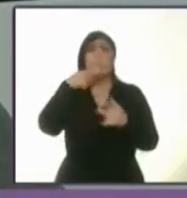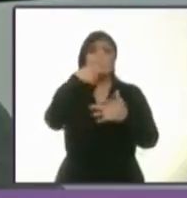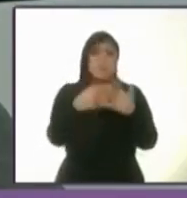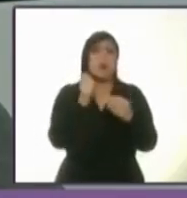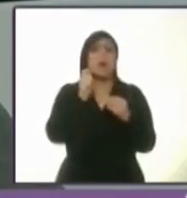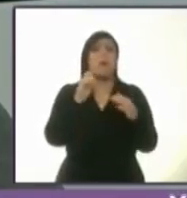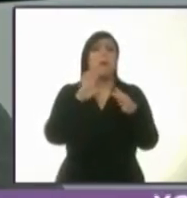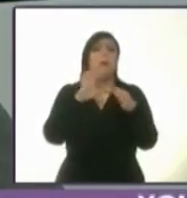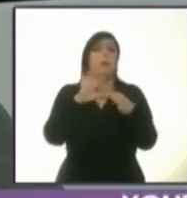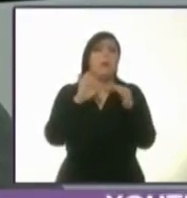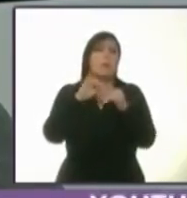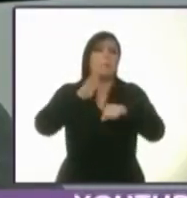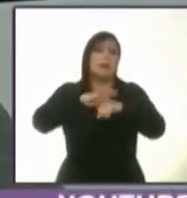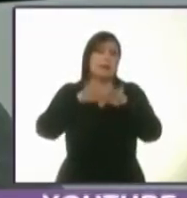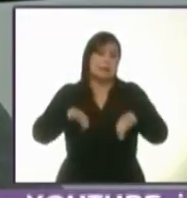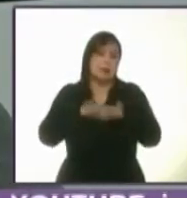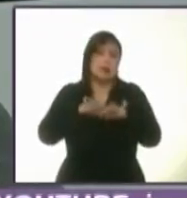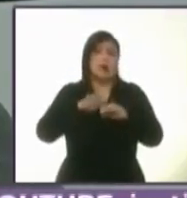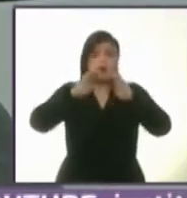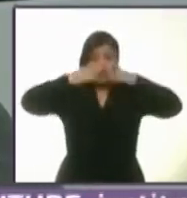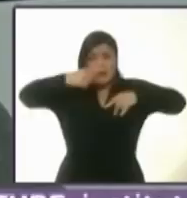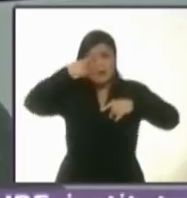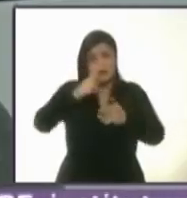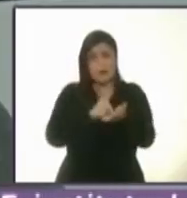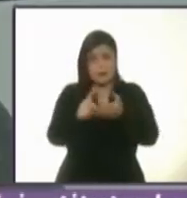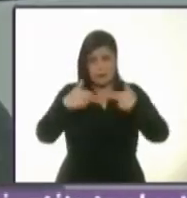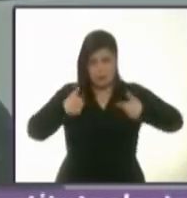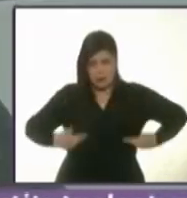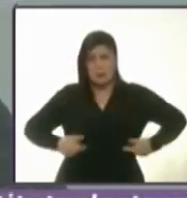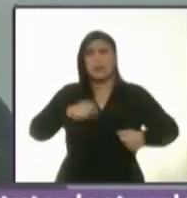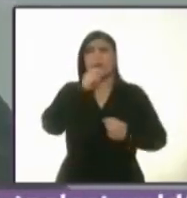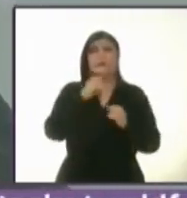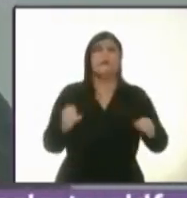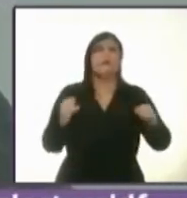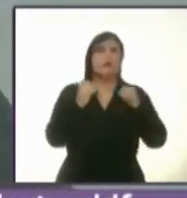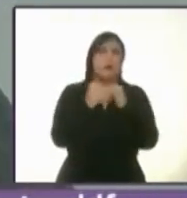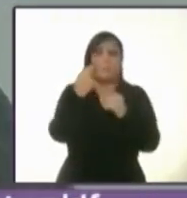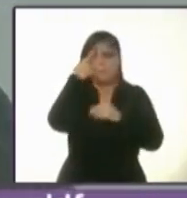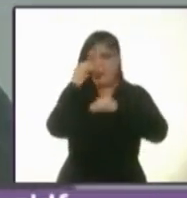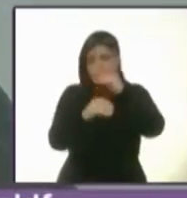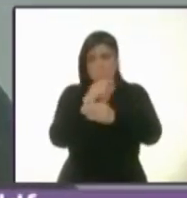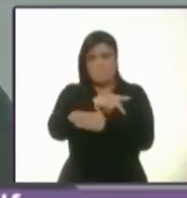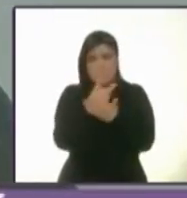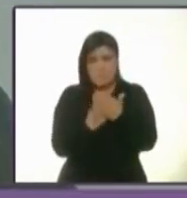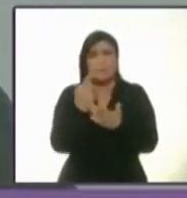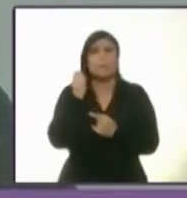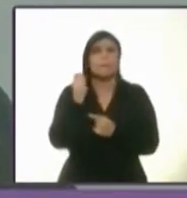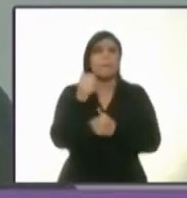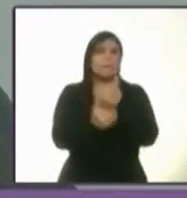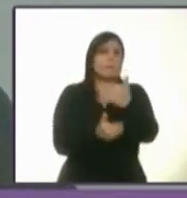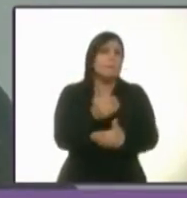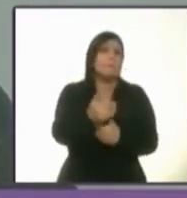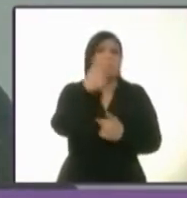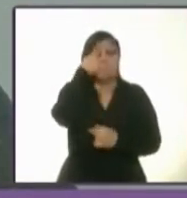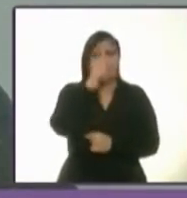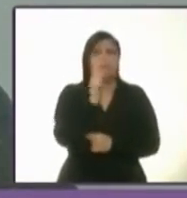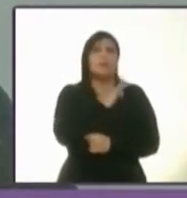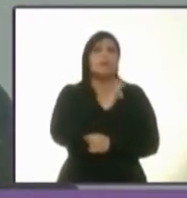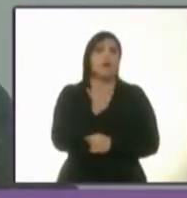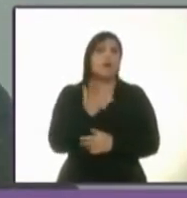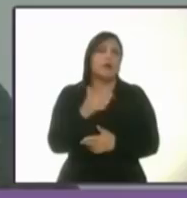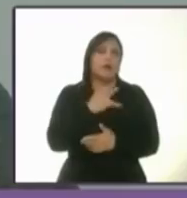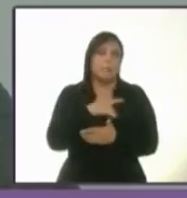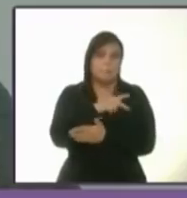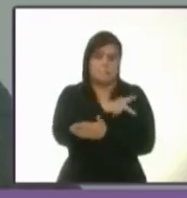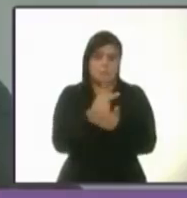con derechos humanos. La integración del Instituto de Planeación y definiendo el proceso para la aprobación del Plan